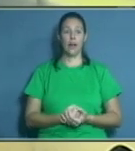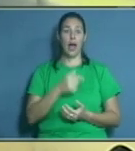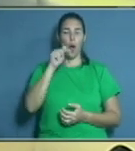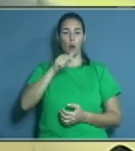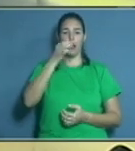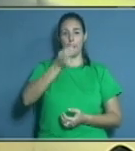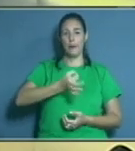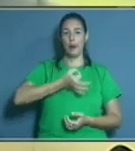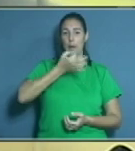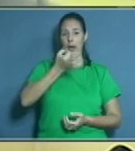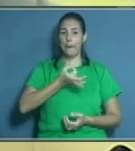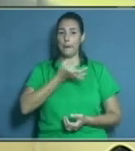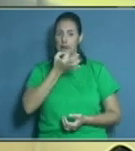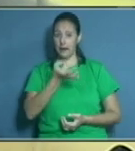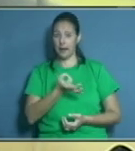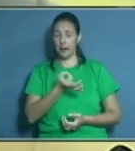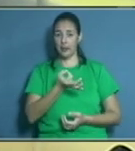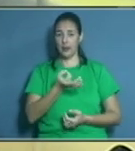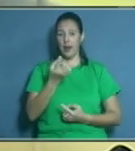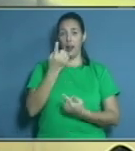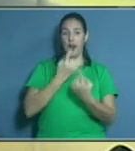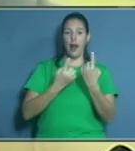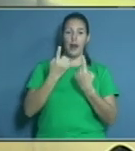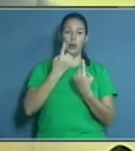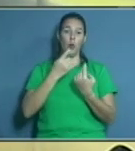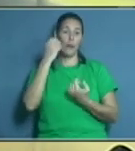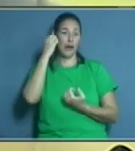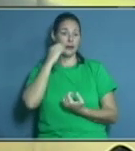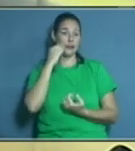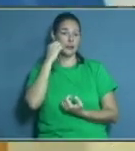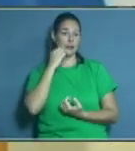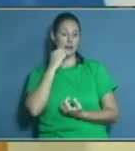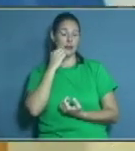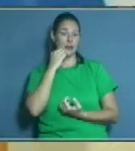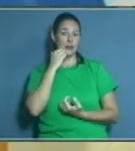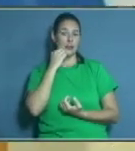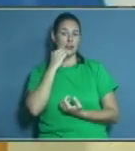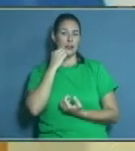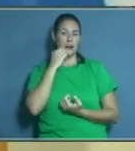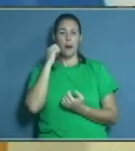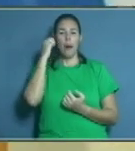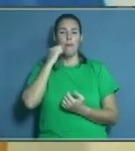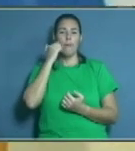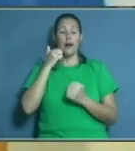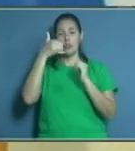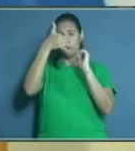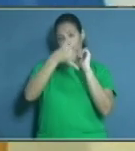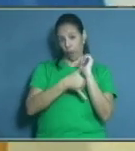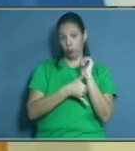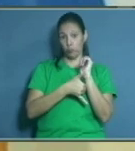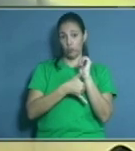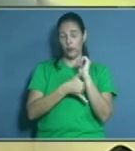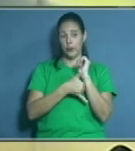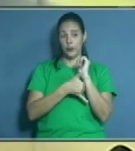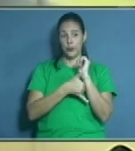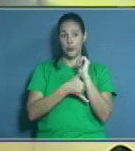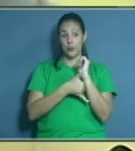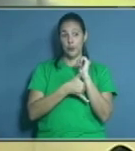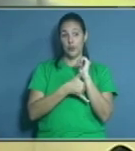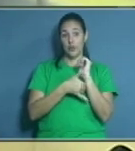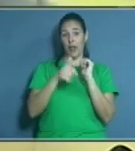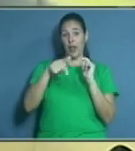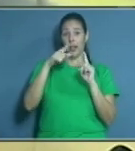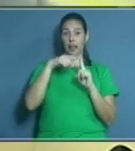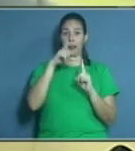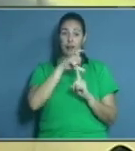explicar un poco más detalladamente, quiero decir, este